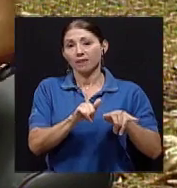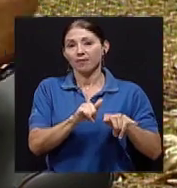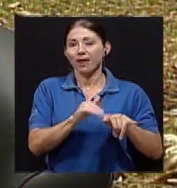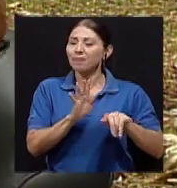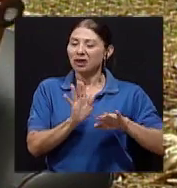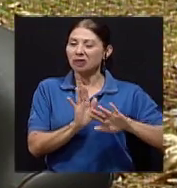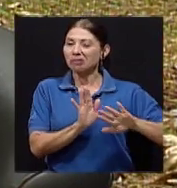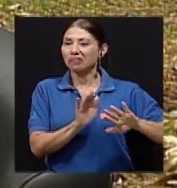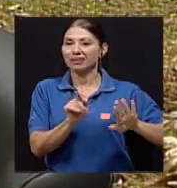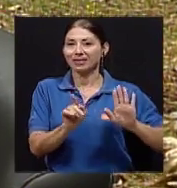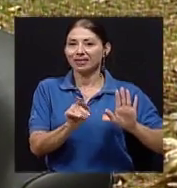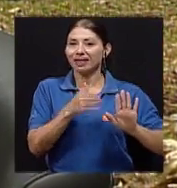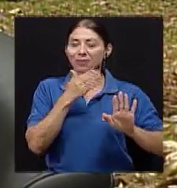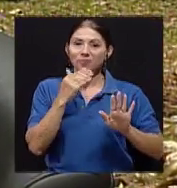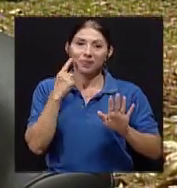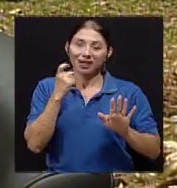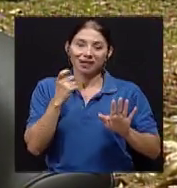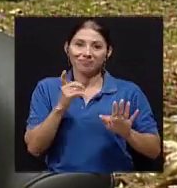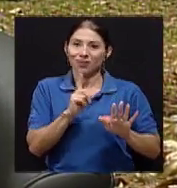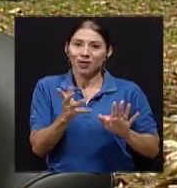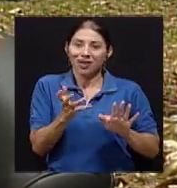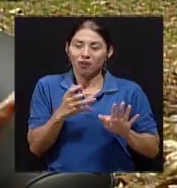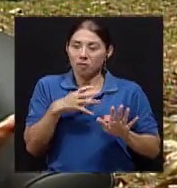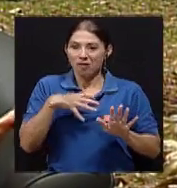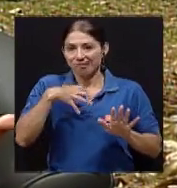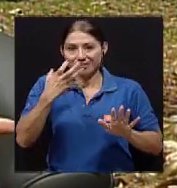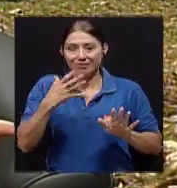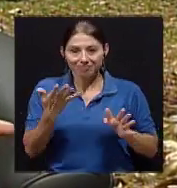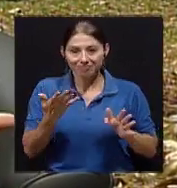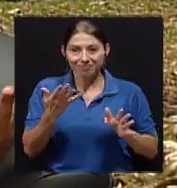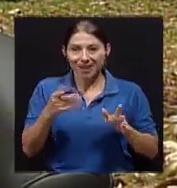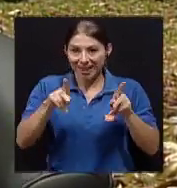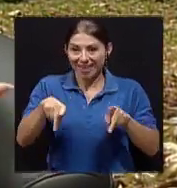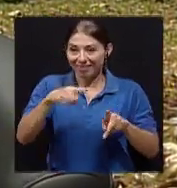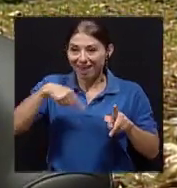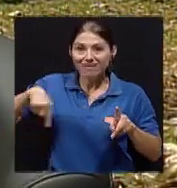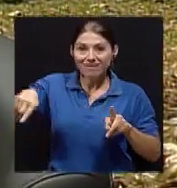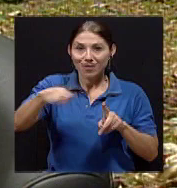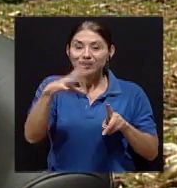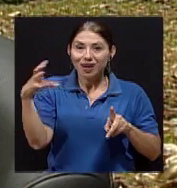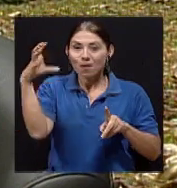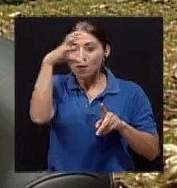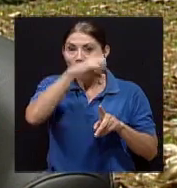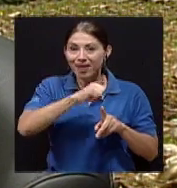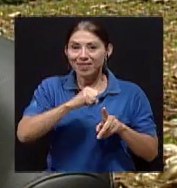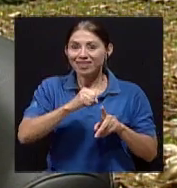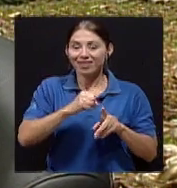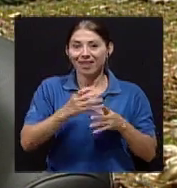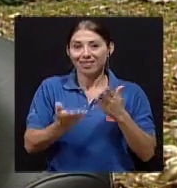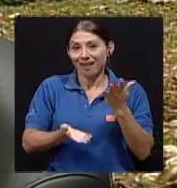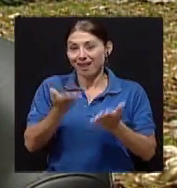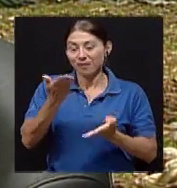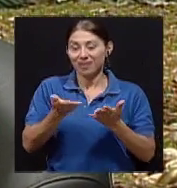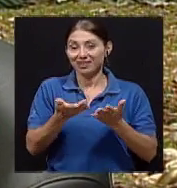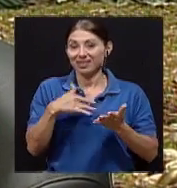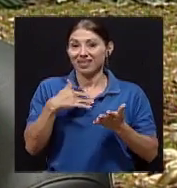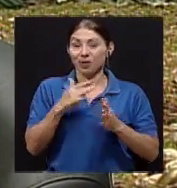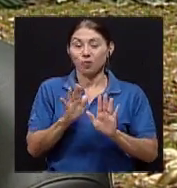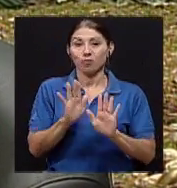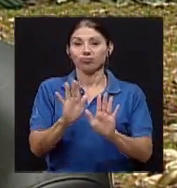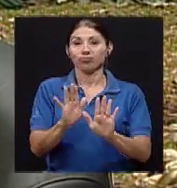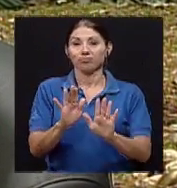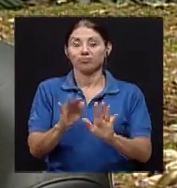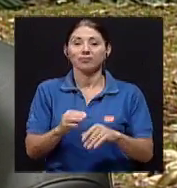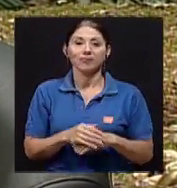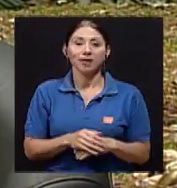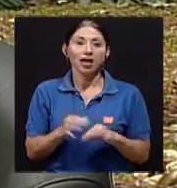a molestar y la gente que está alrededor también va a ver esto que está sucediendo y no voy a tener como cierto rechazo, ¿verdad? Pero sí es importante